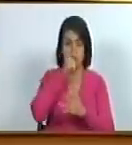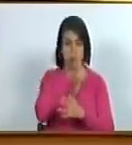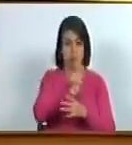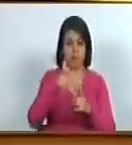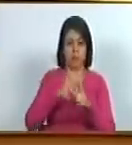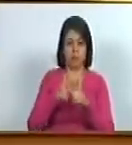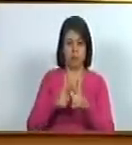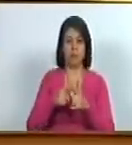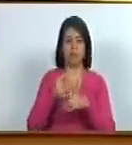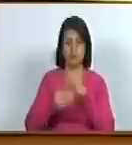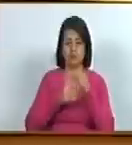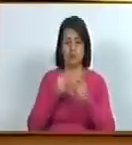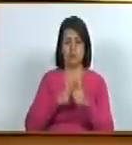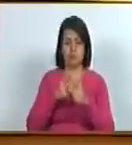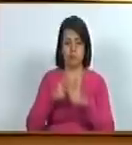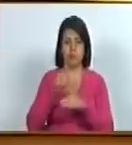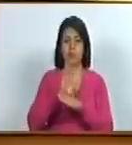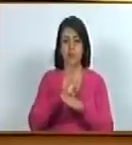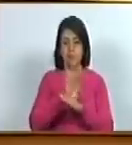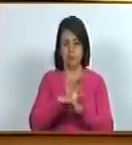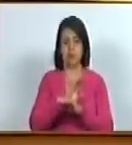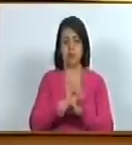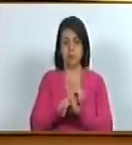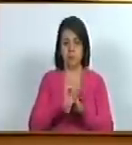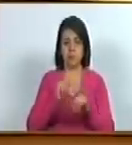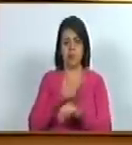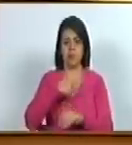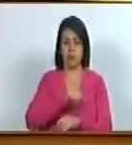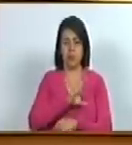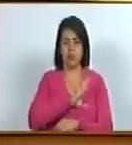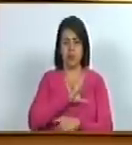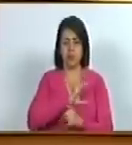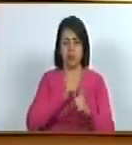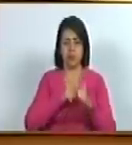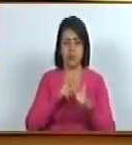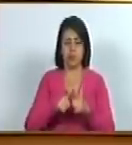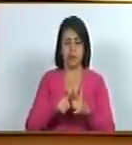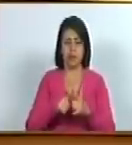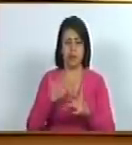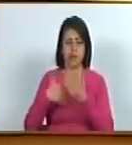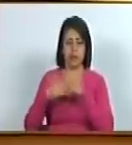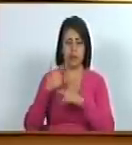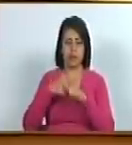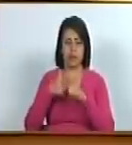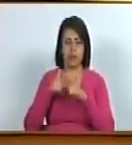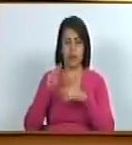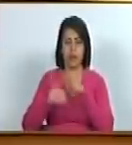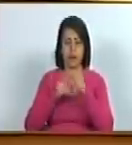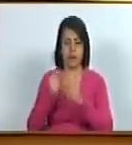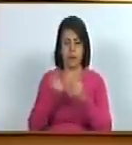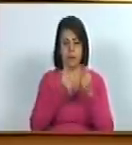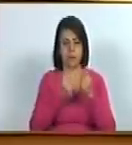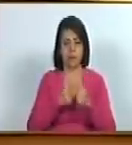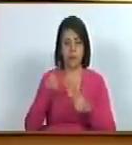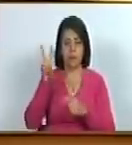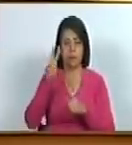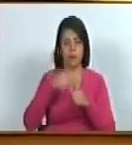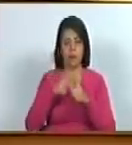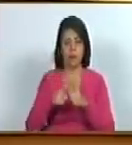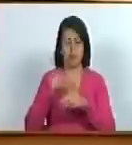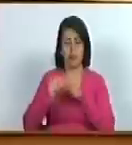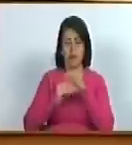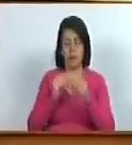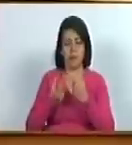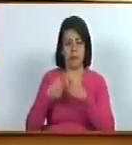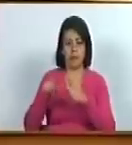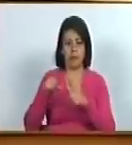Venezuela para proteger nuestras propiedades en el exterior el dinero que tiene Venezuela depositado en el